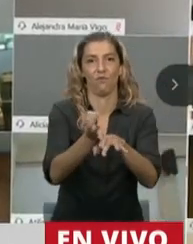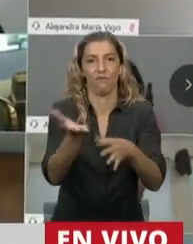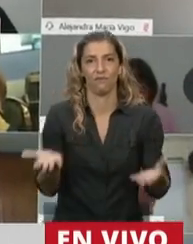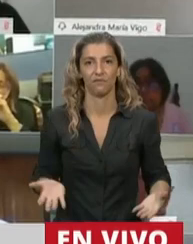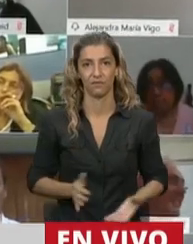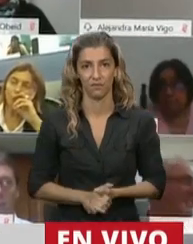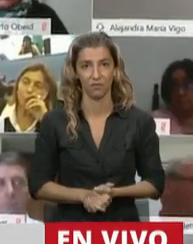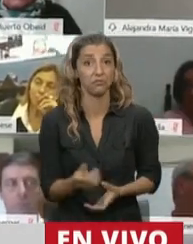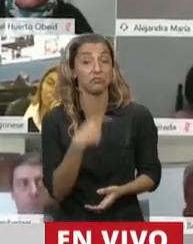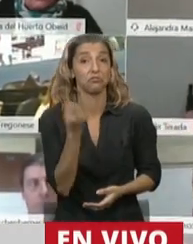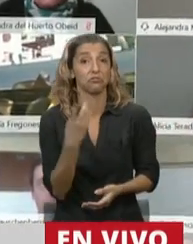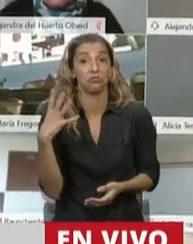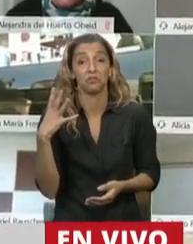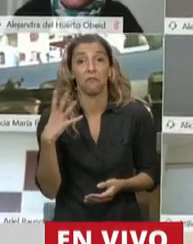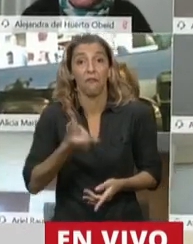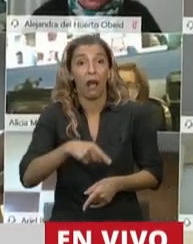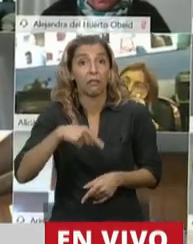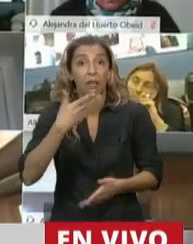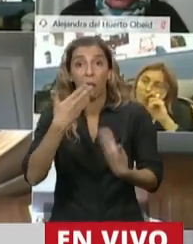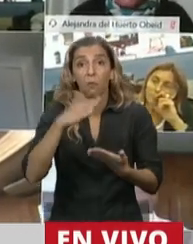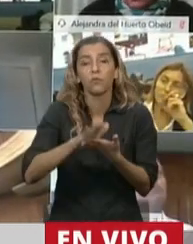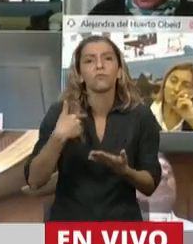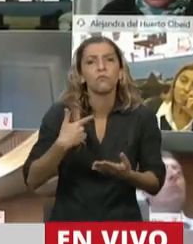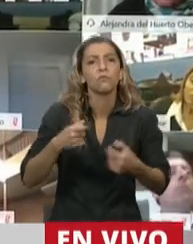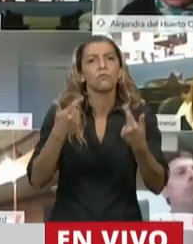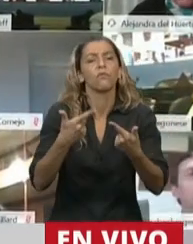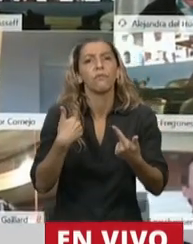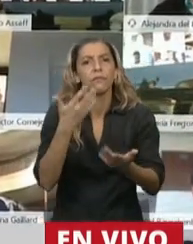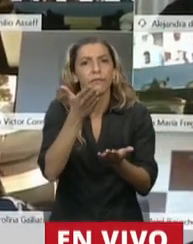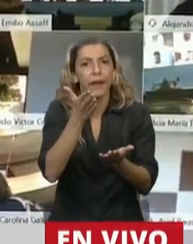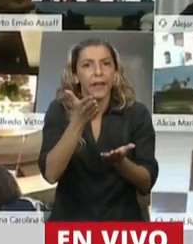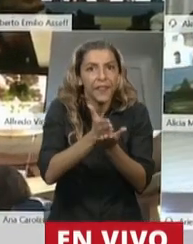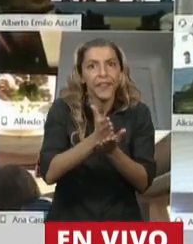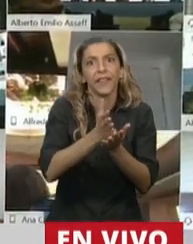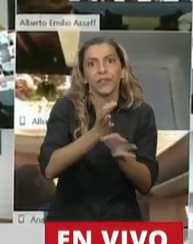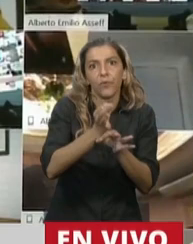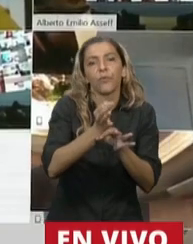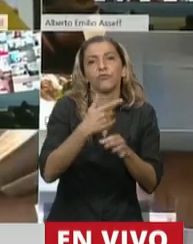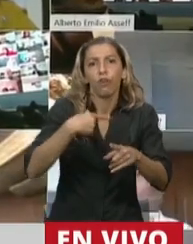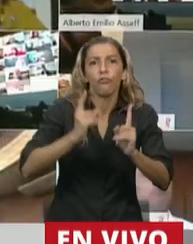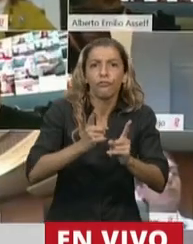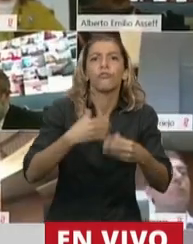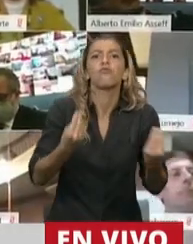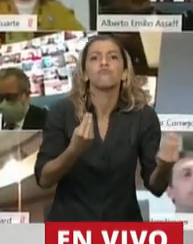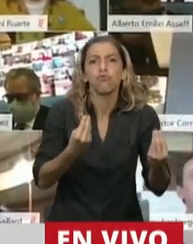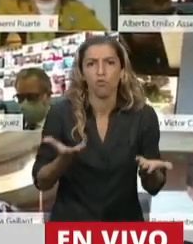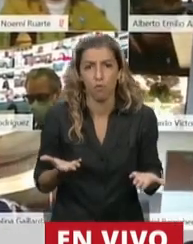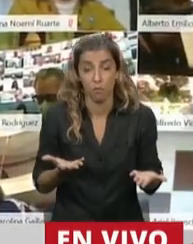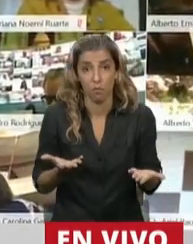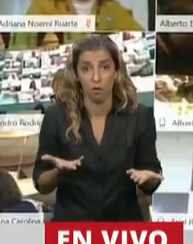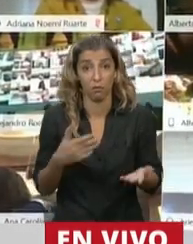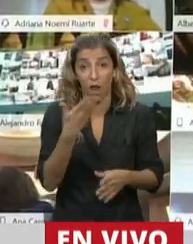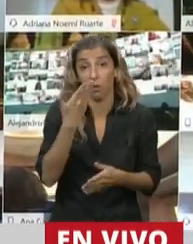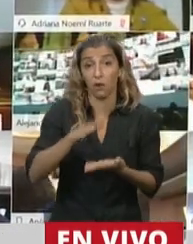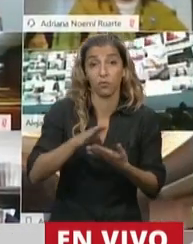sustento? ¿De qué posibilidad de conectividad? Vamos a hablar, ni siquiera están cobrando el